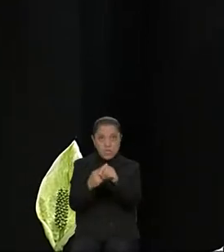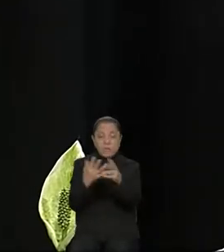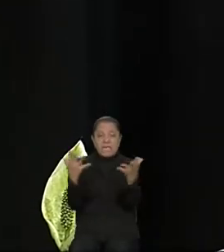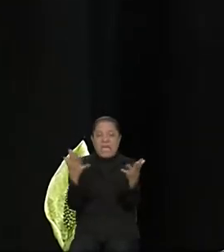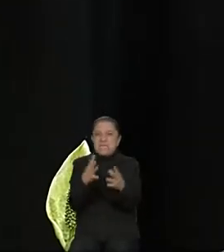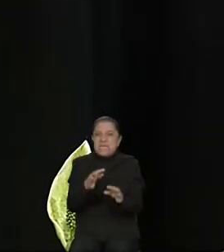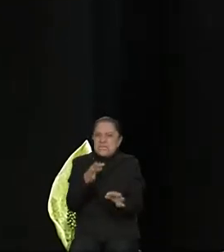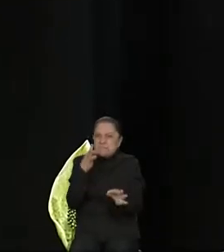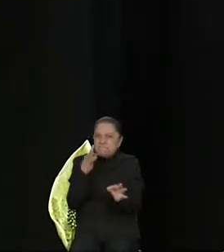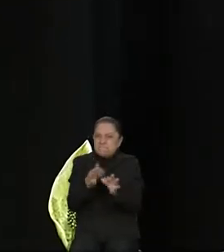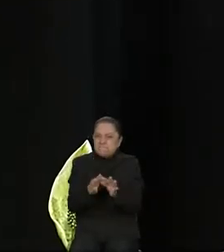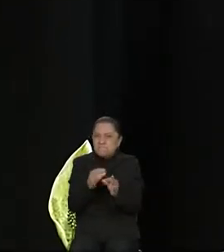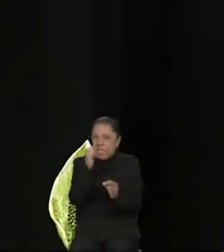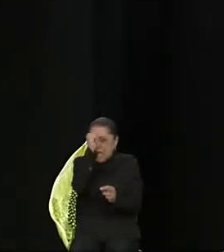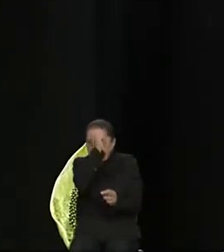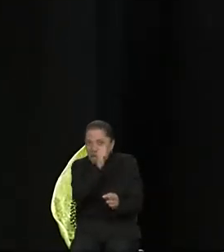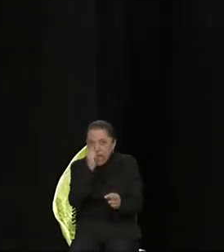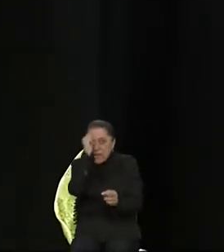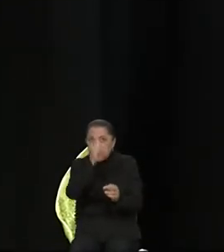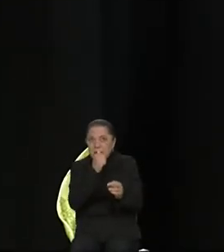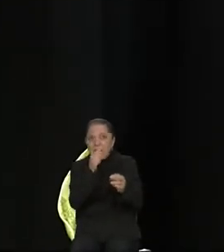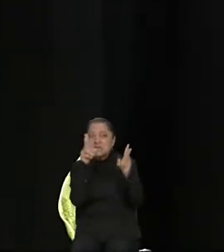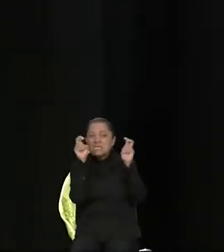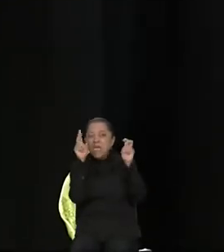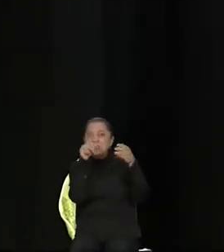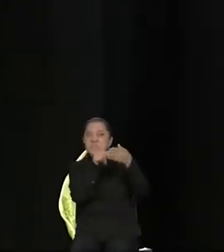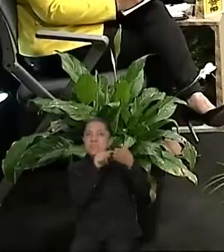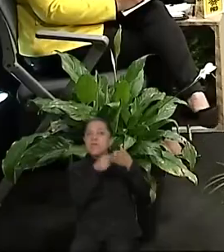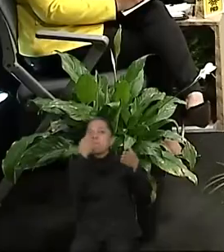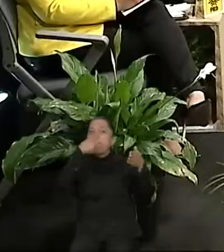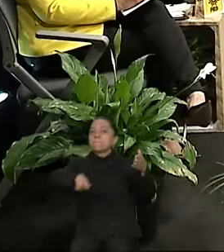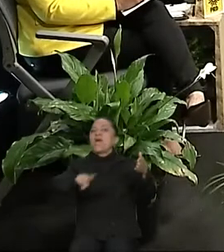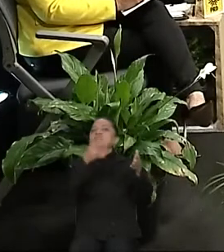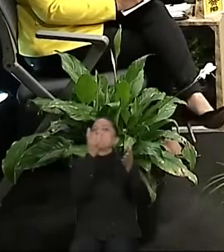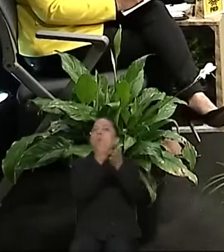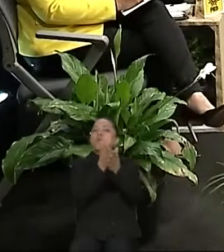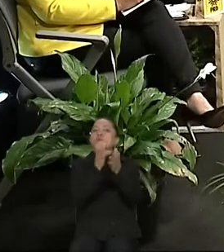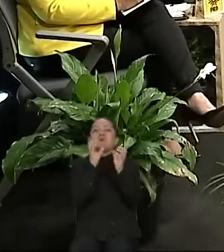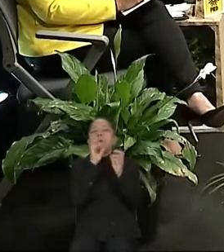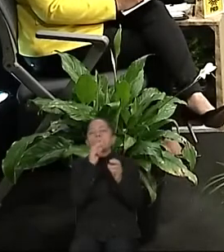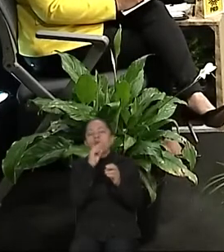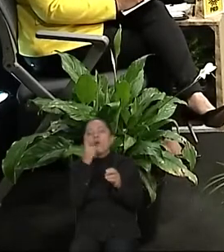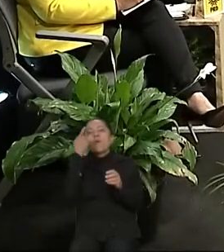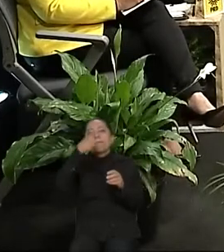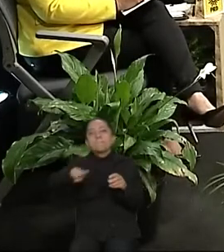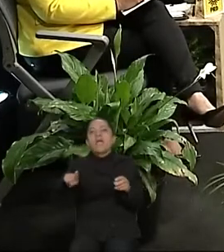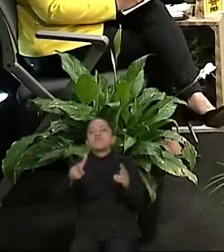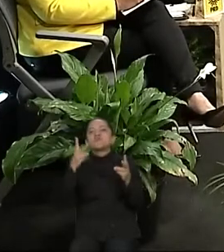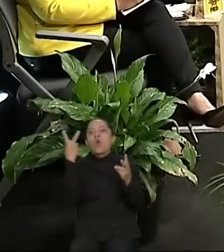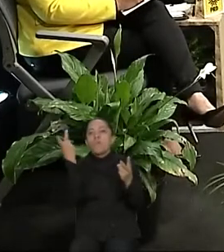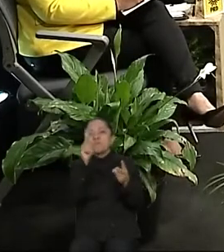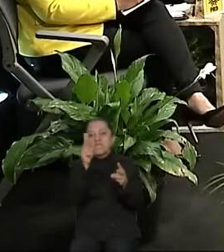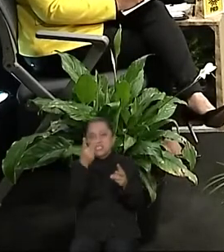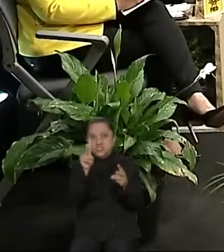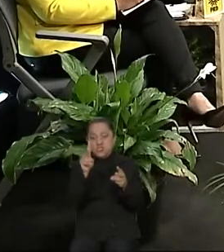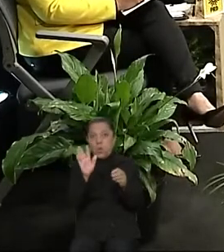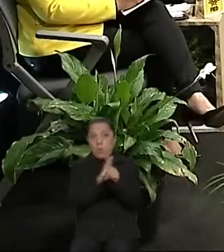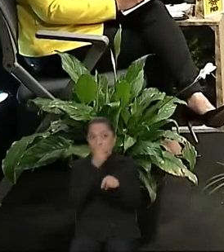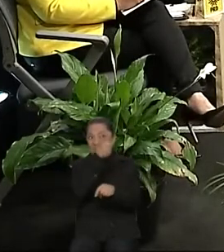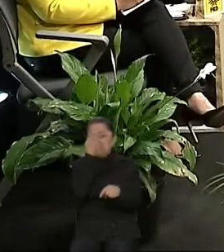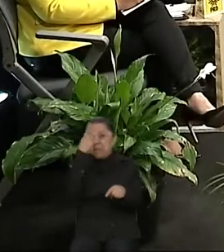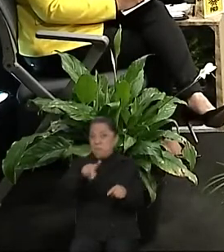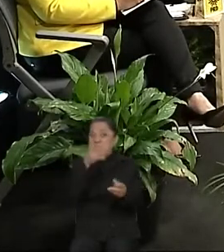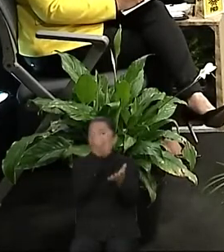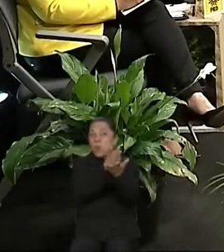análisis del tema del mando mixto. Creo que este modelo del mando único no cumple